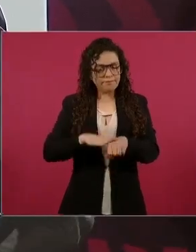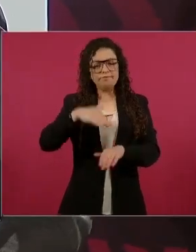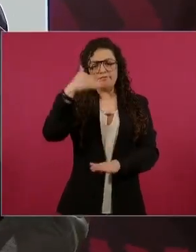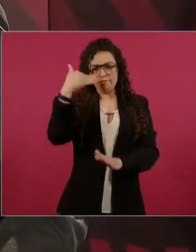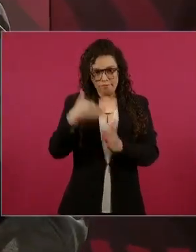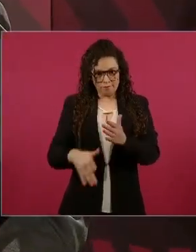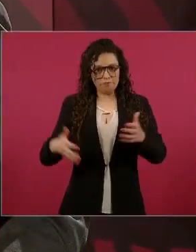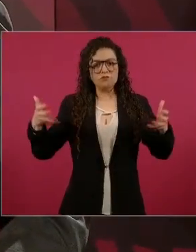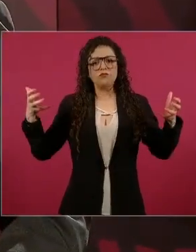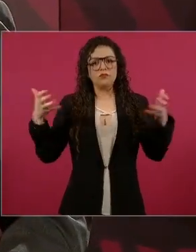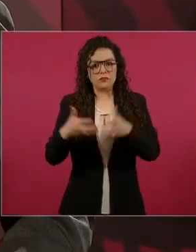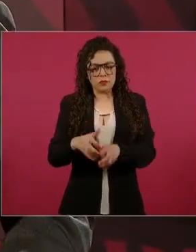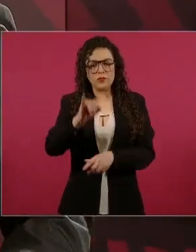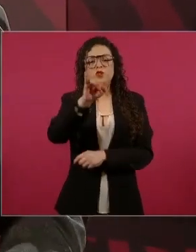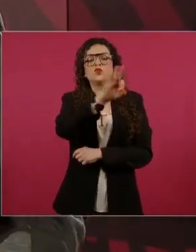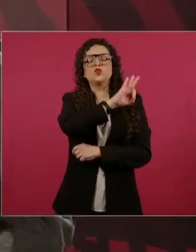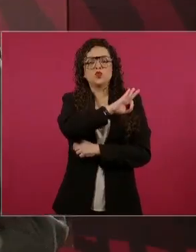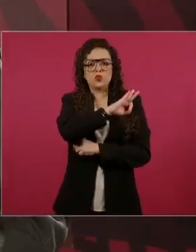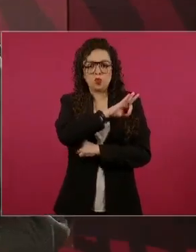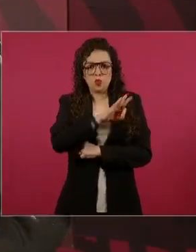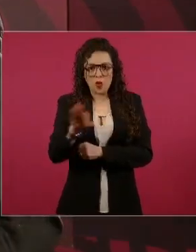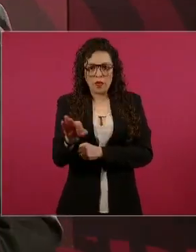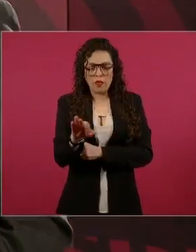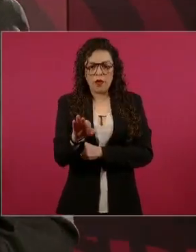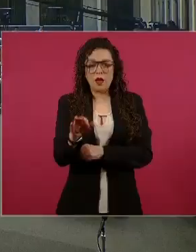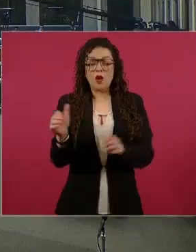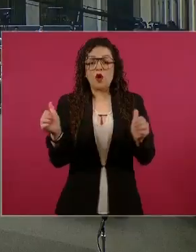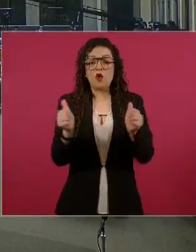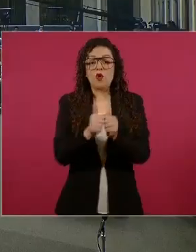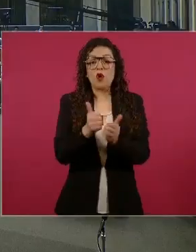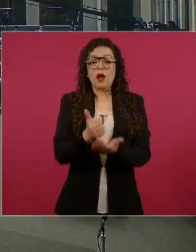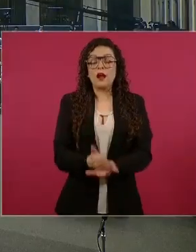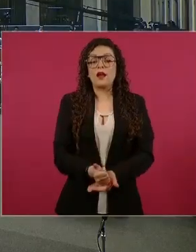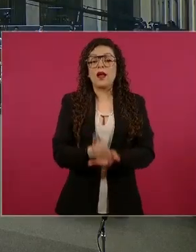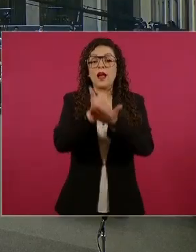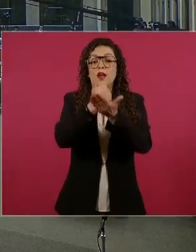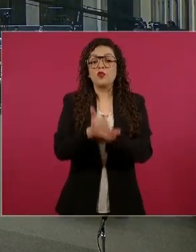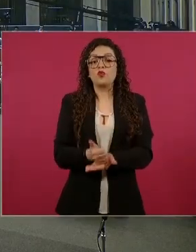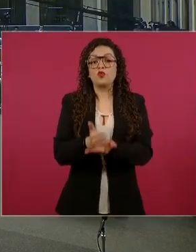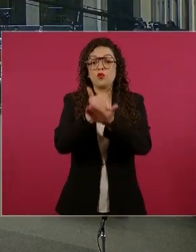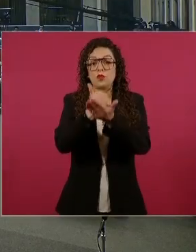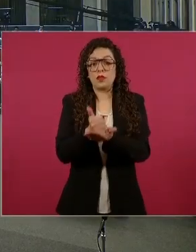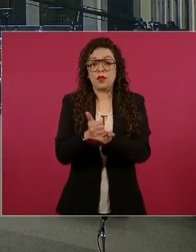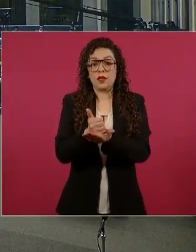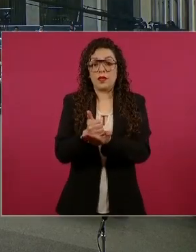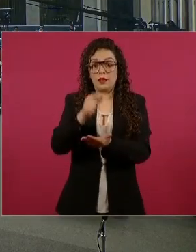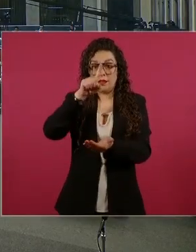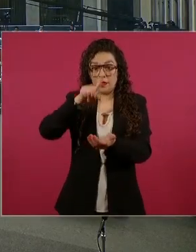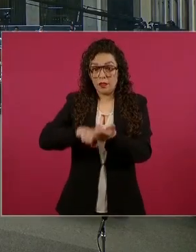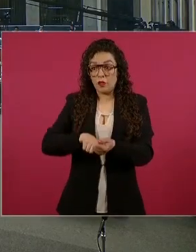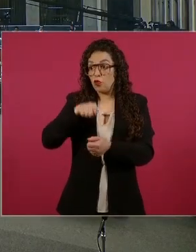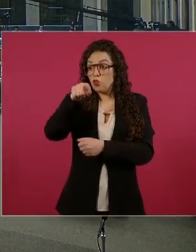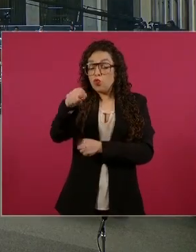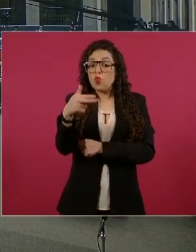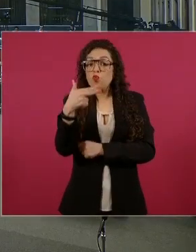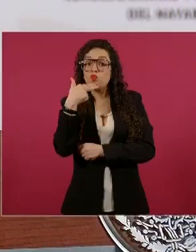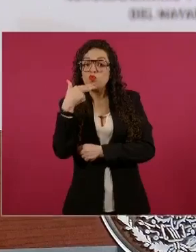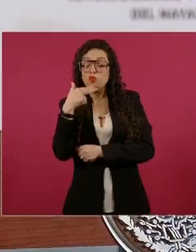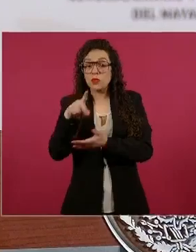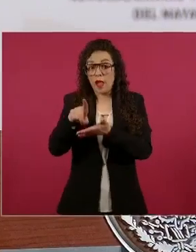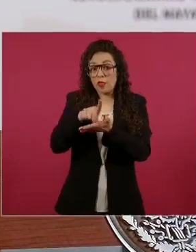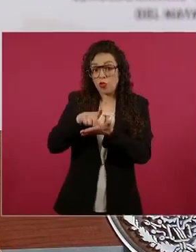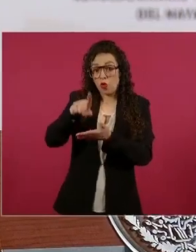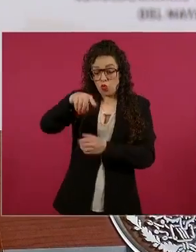si informamos sobre el daño que causan las drogas. Todo esto que